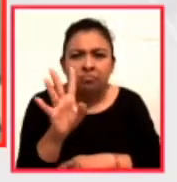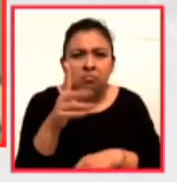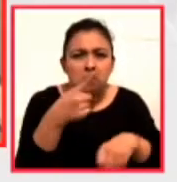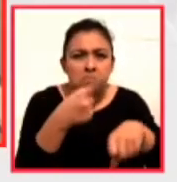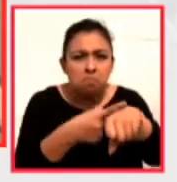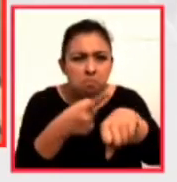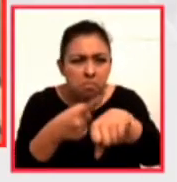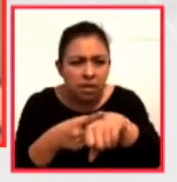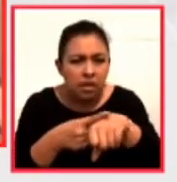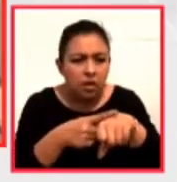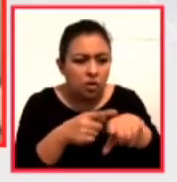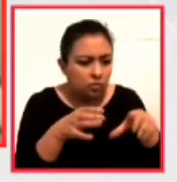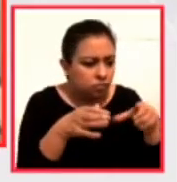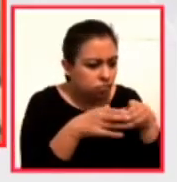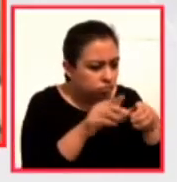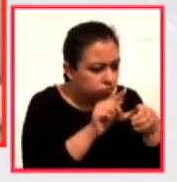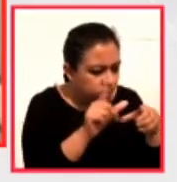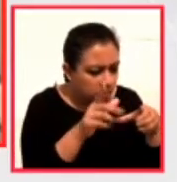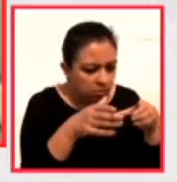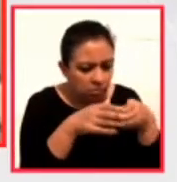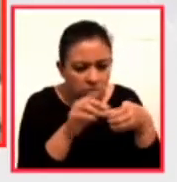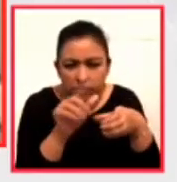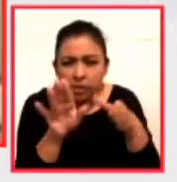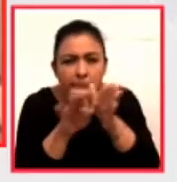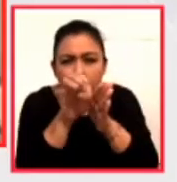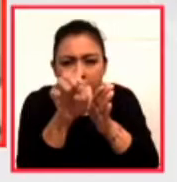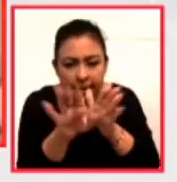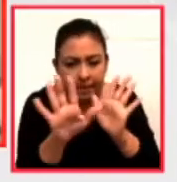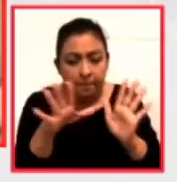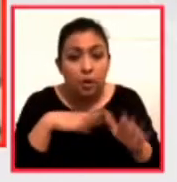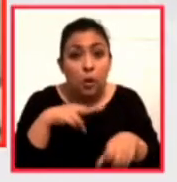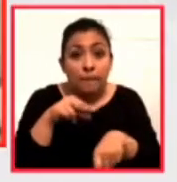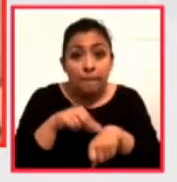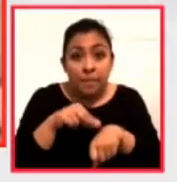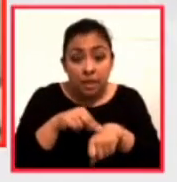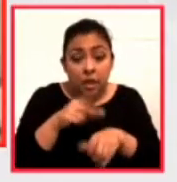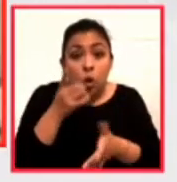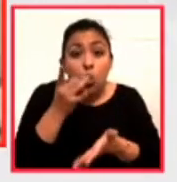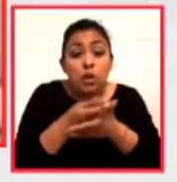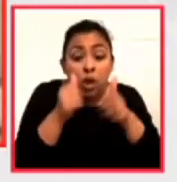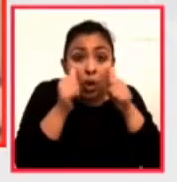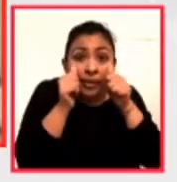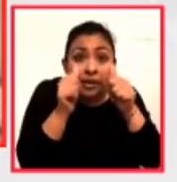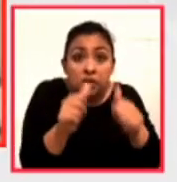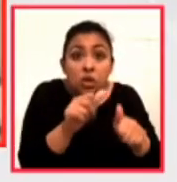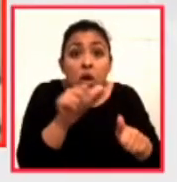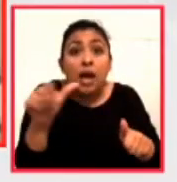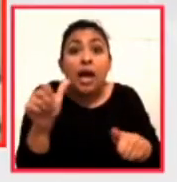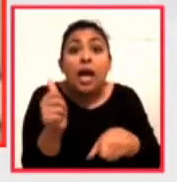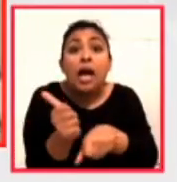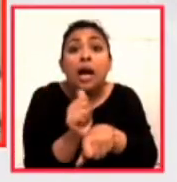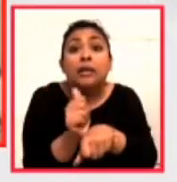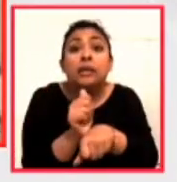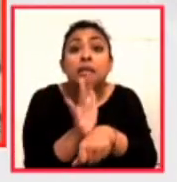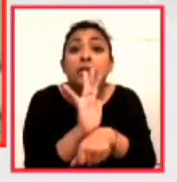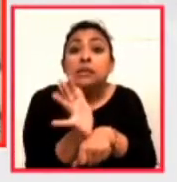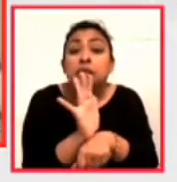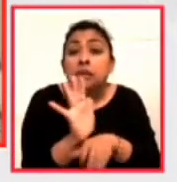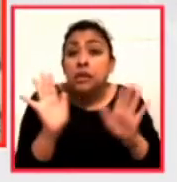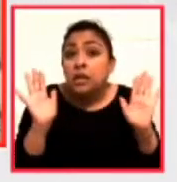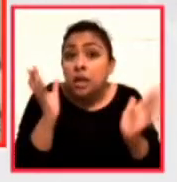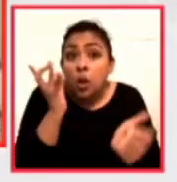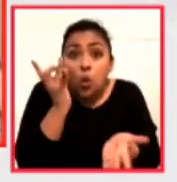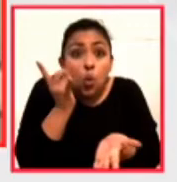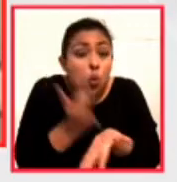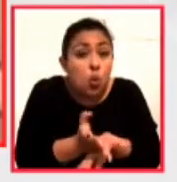especializan más. Por citar un ejemplo, hay médicos que solo atienden actrices de cine. Son los